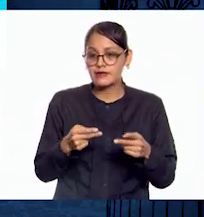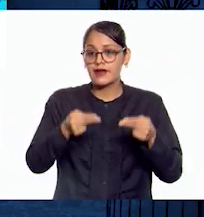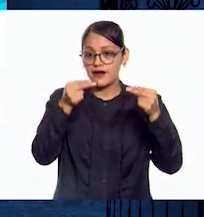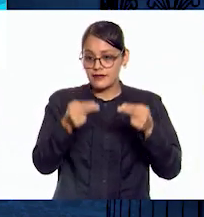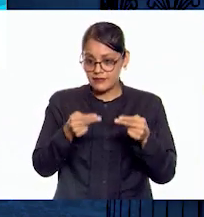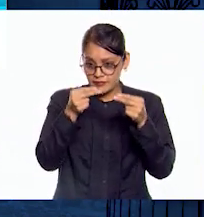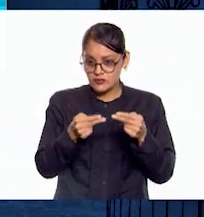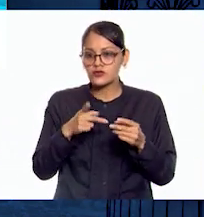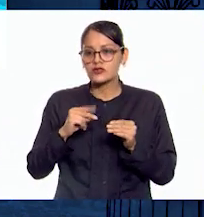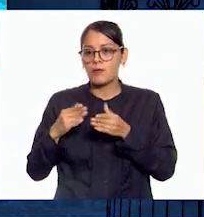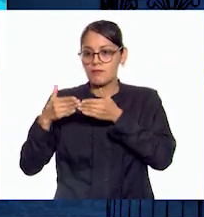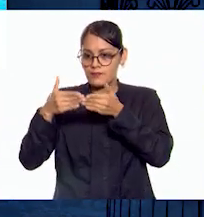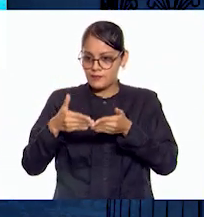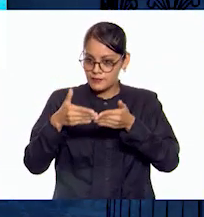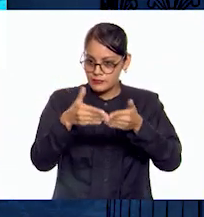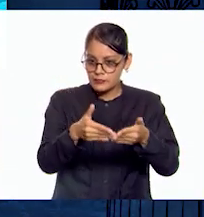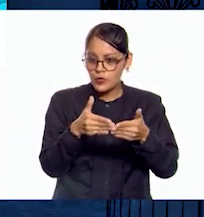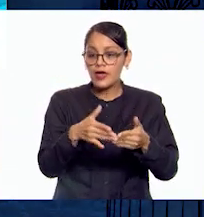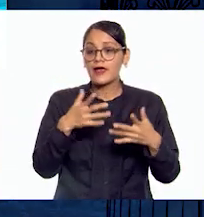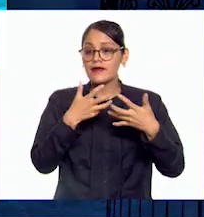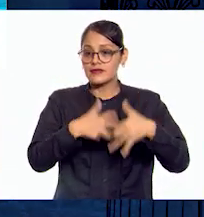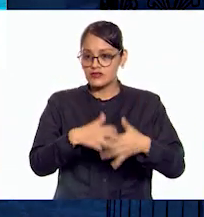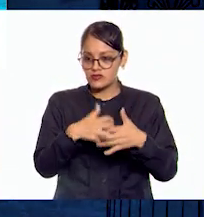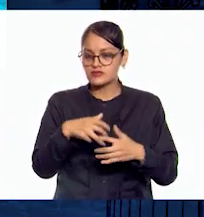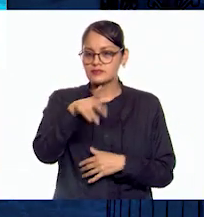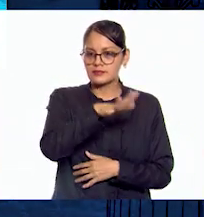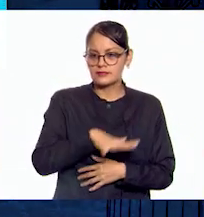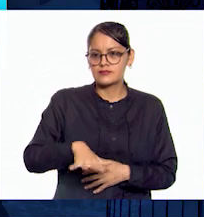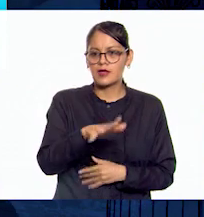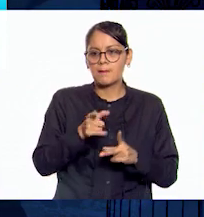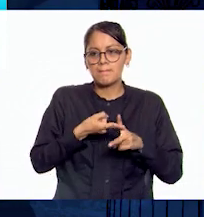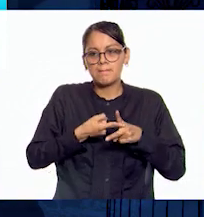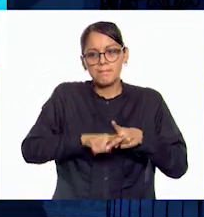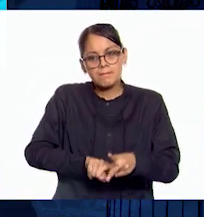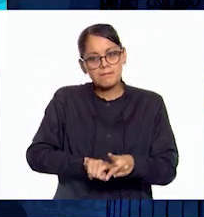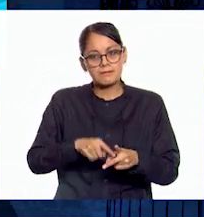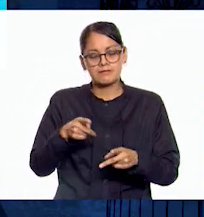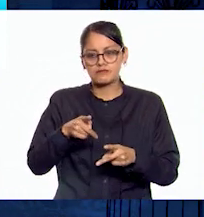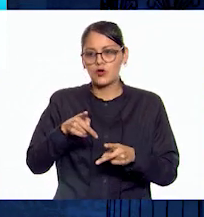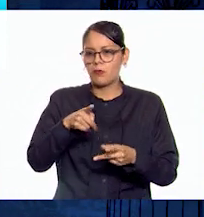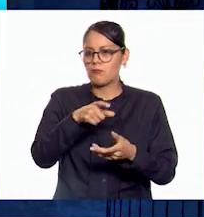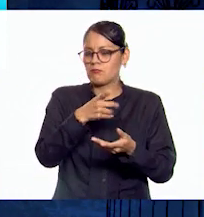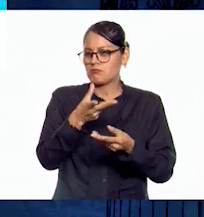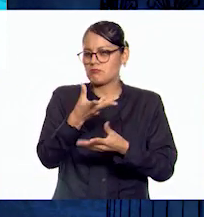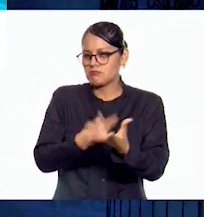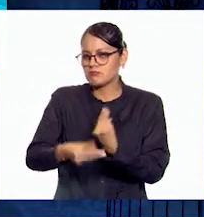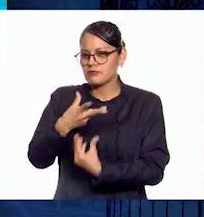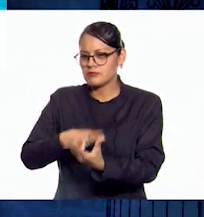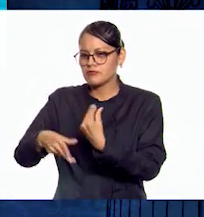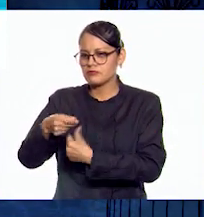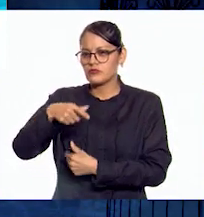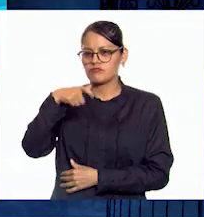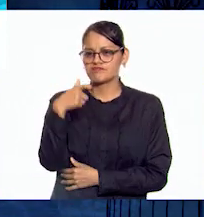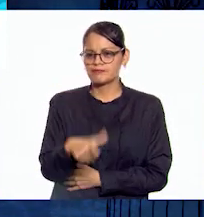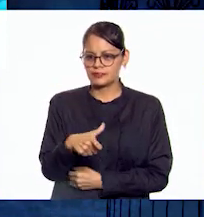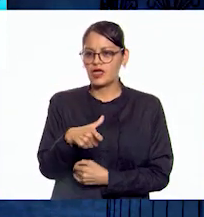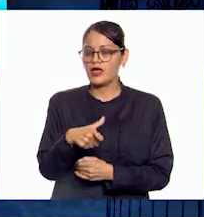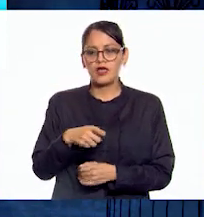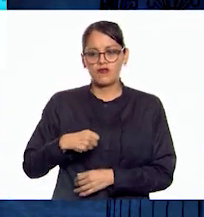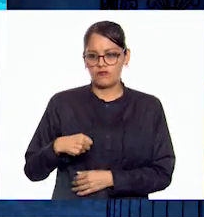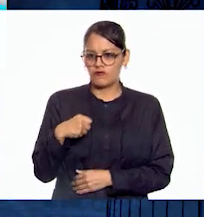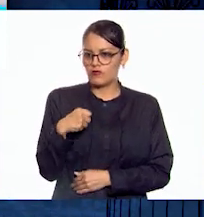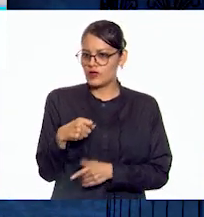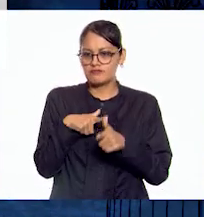industria en las ciudades bizantinas permitió a este imperio acumular grandes riquezas y mantener su poder durante siglos.